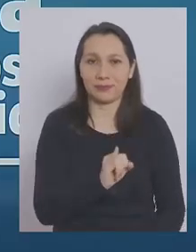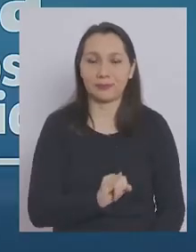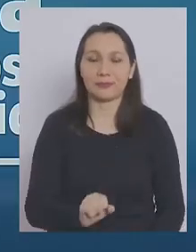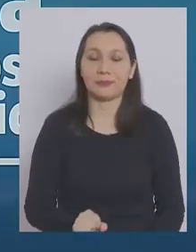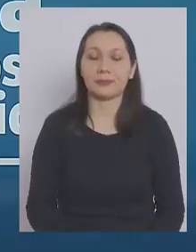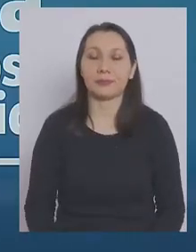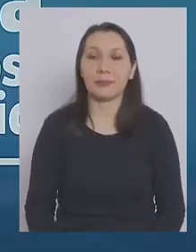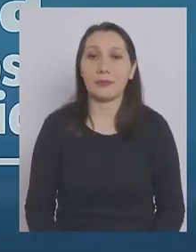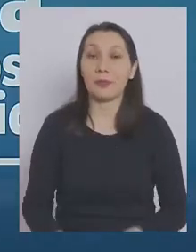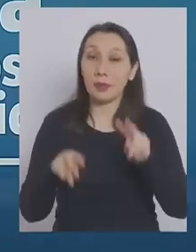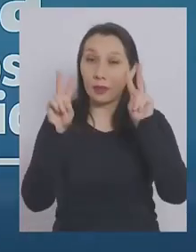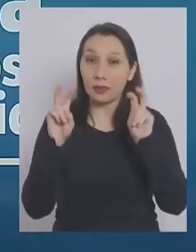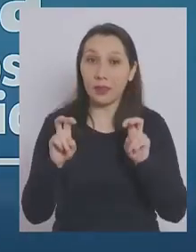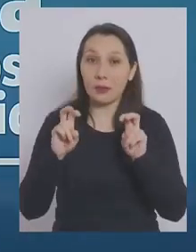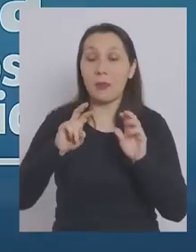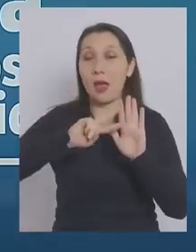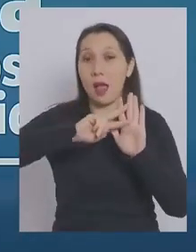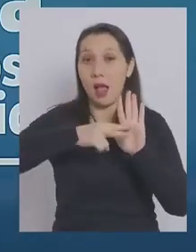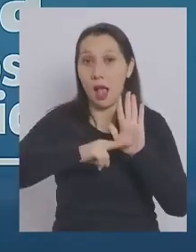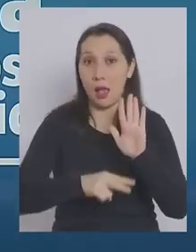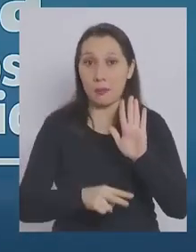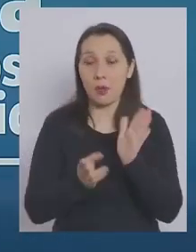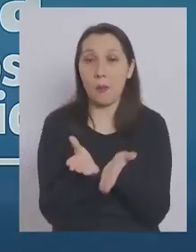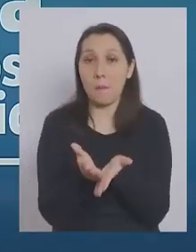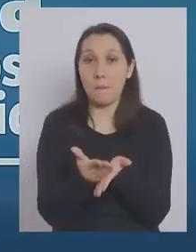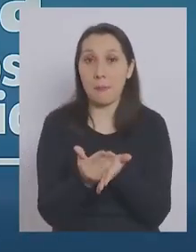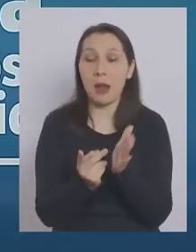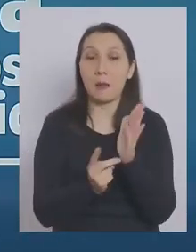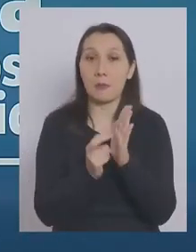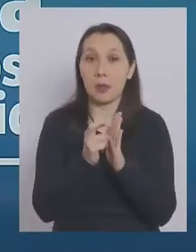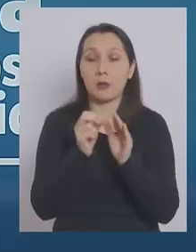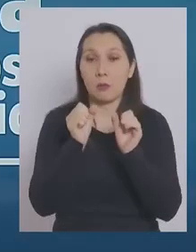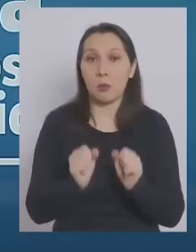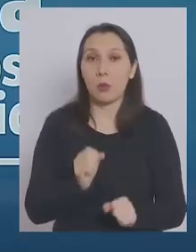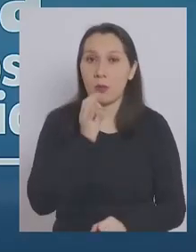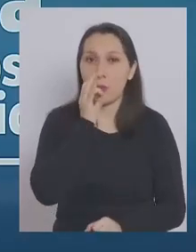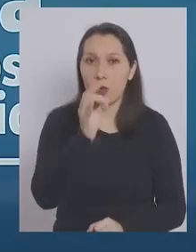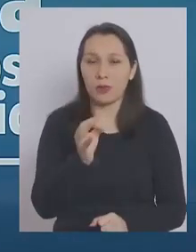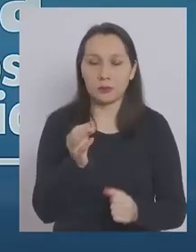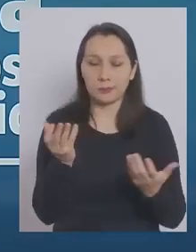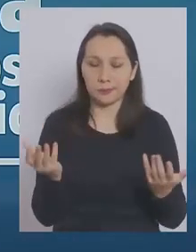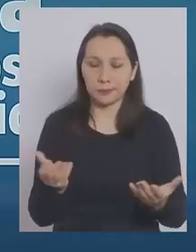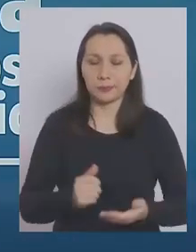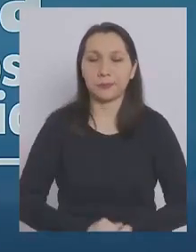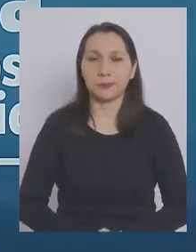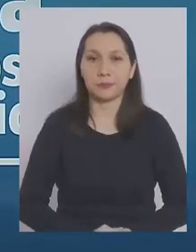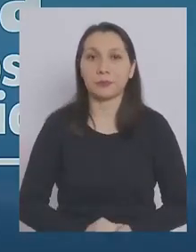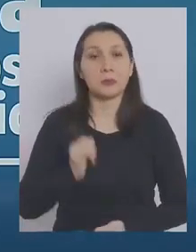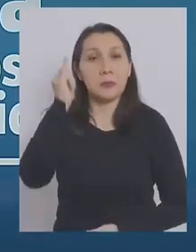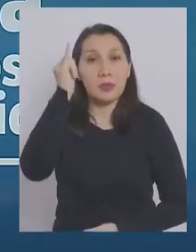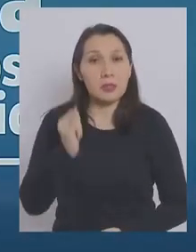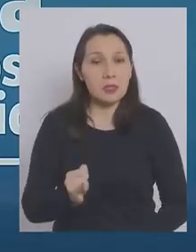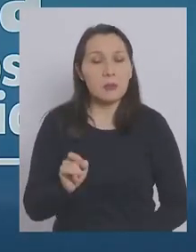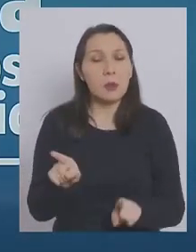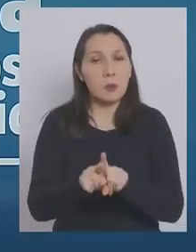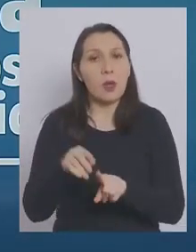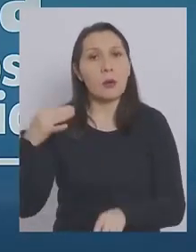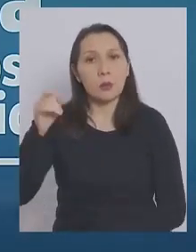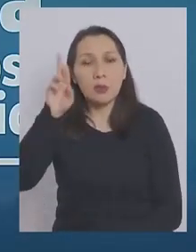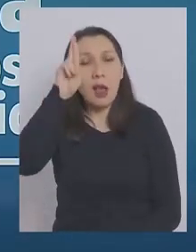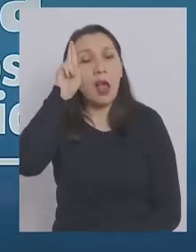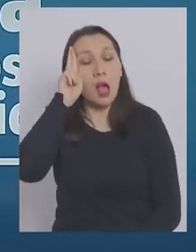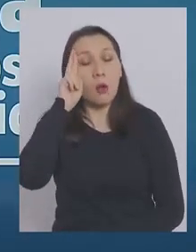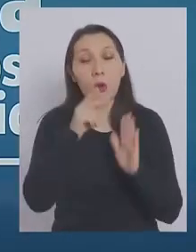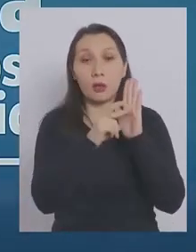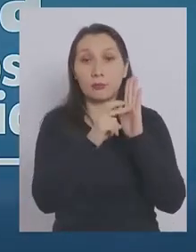En relación a los cambios del plan Paso a Paso, podemos señalar lo siguiente. Como siempre, es importante recordar que